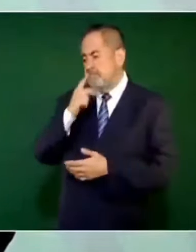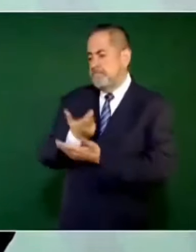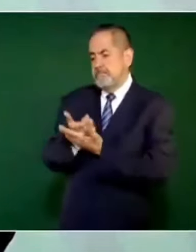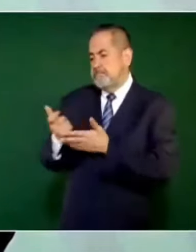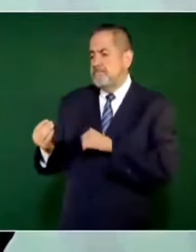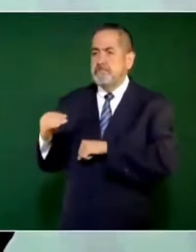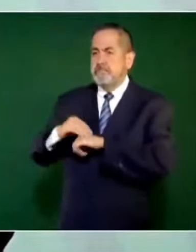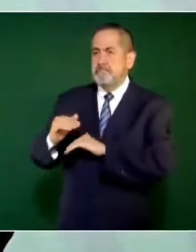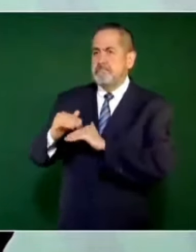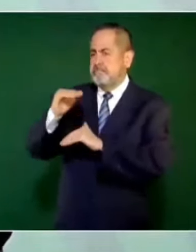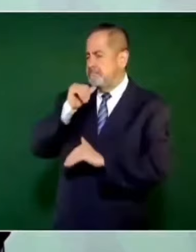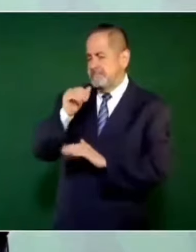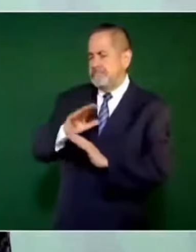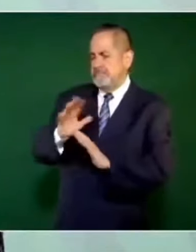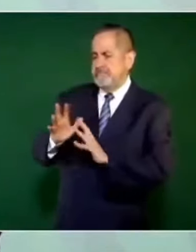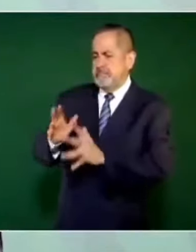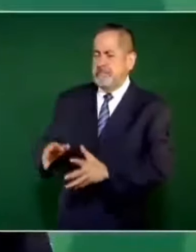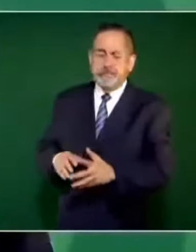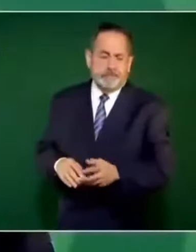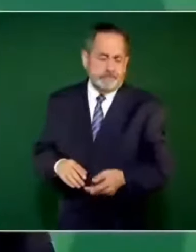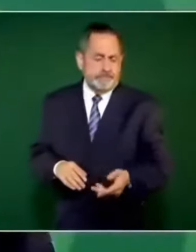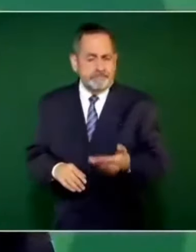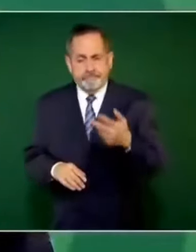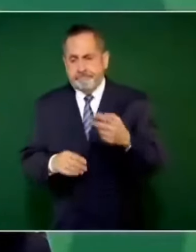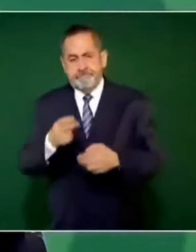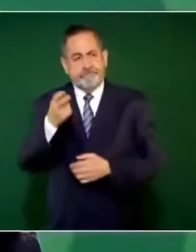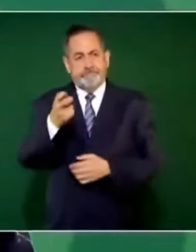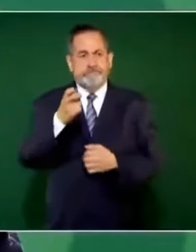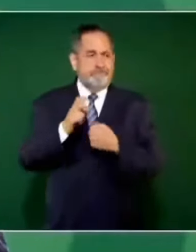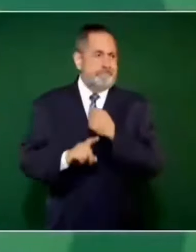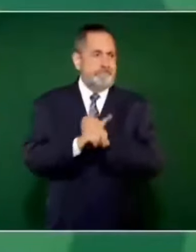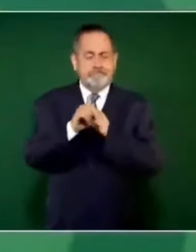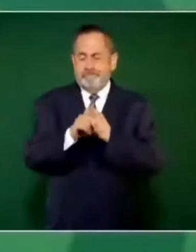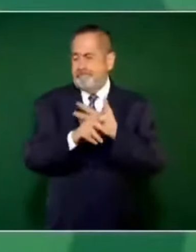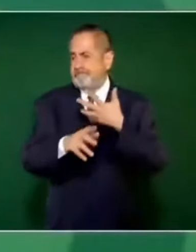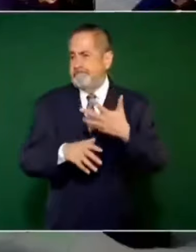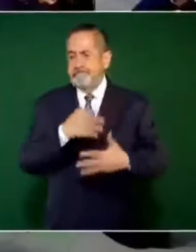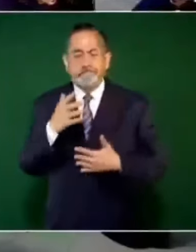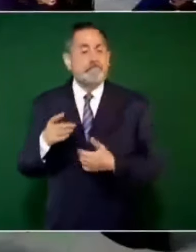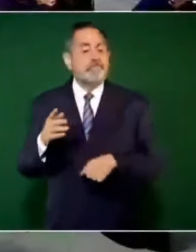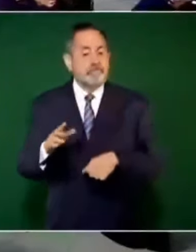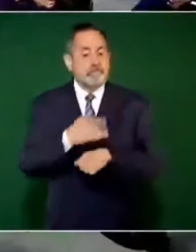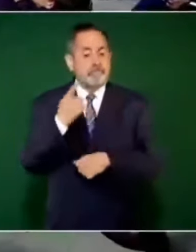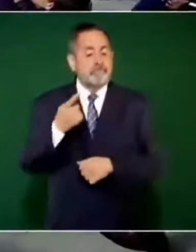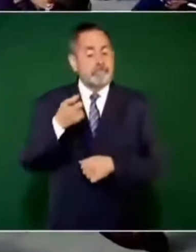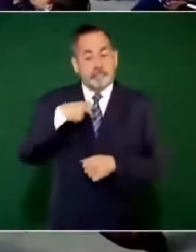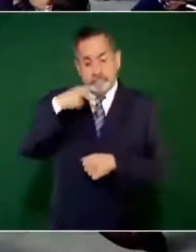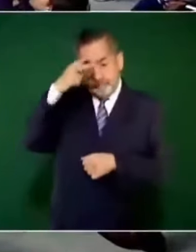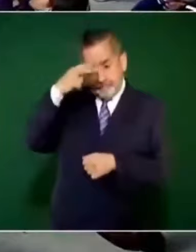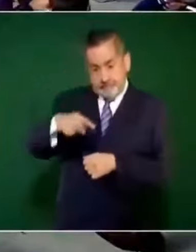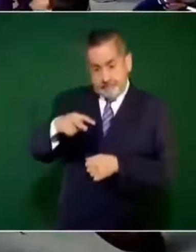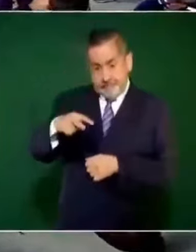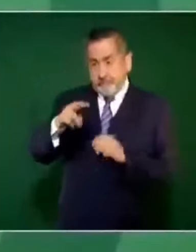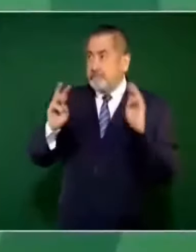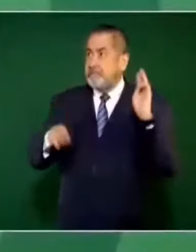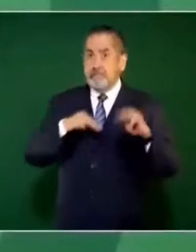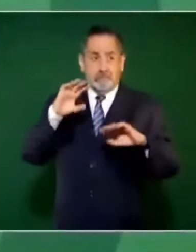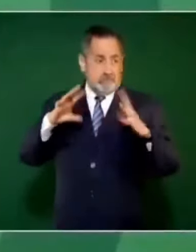y eso nos llevó a que México era de los países del mundo